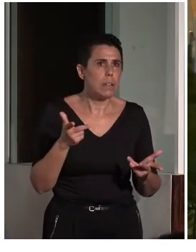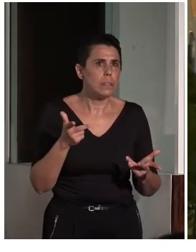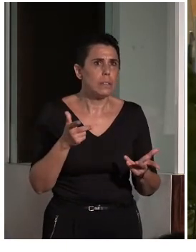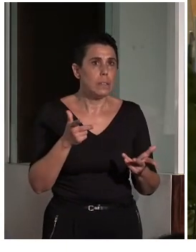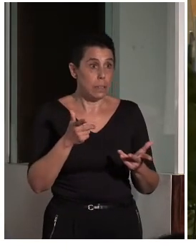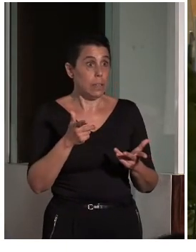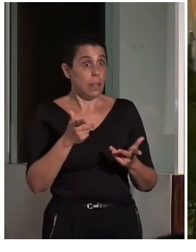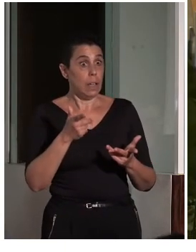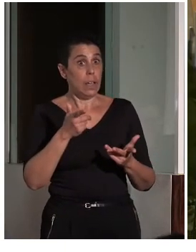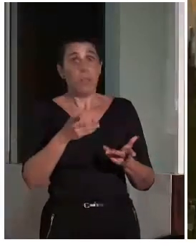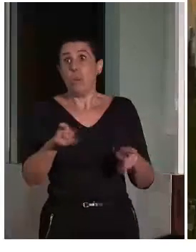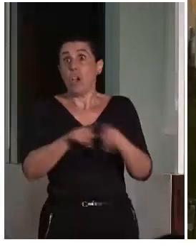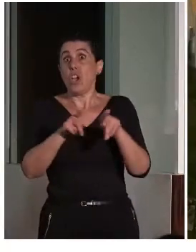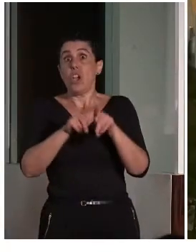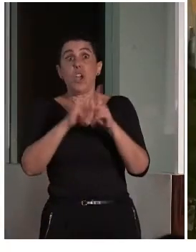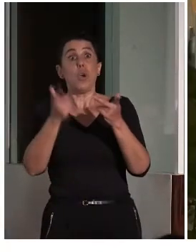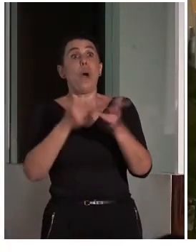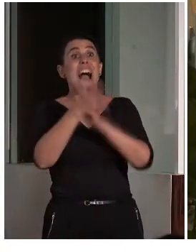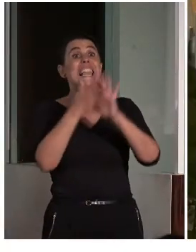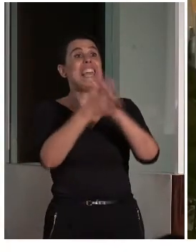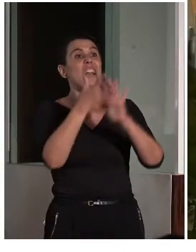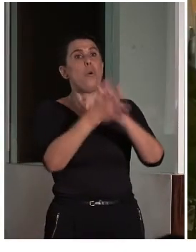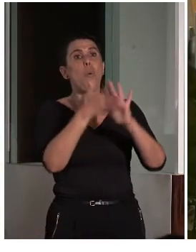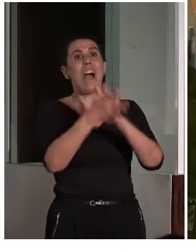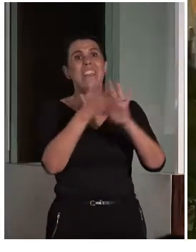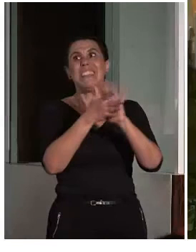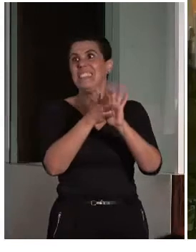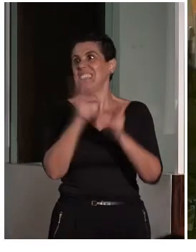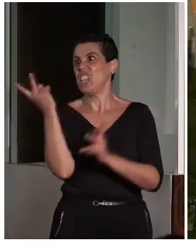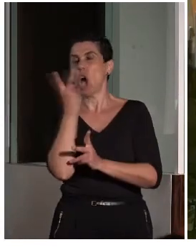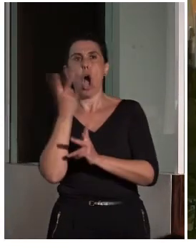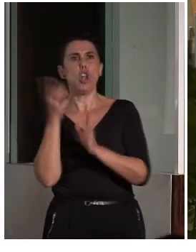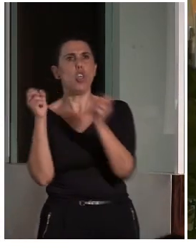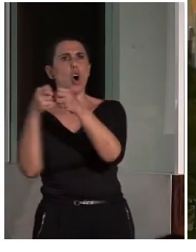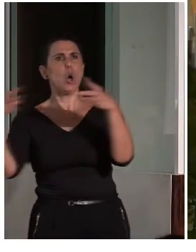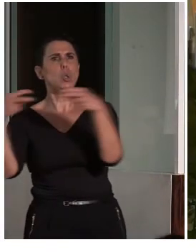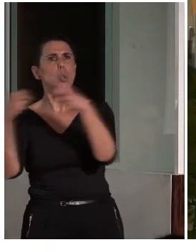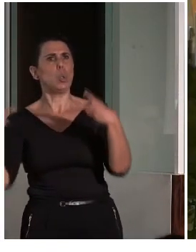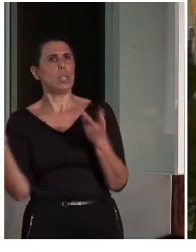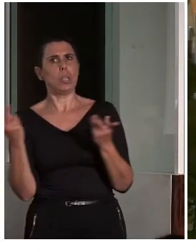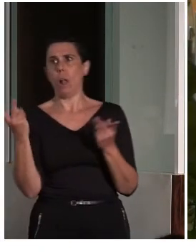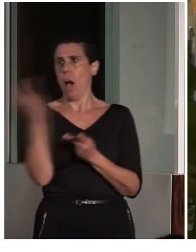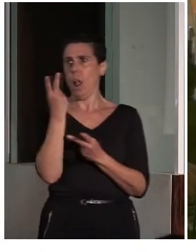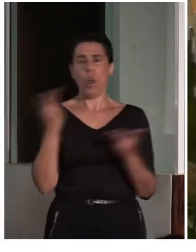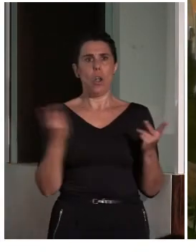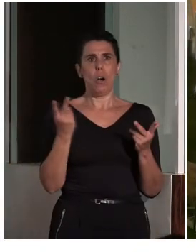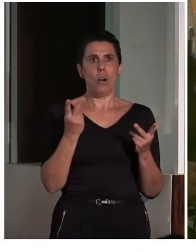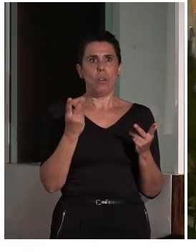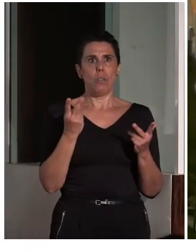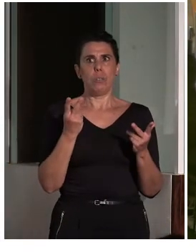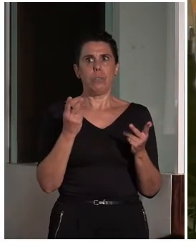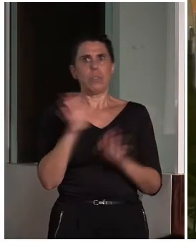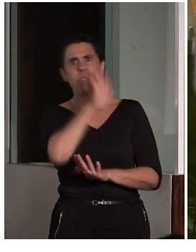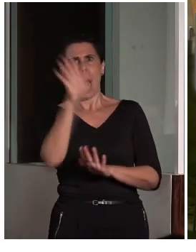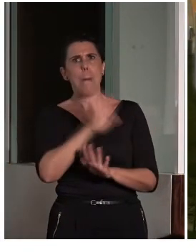se está solapando, como ahora la lengua de signos, con el subtitulado, ¿no? Y muchas veces tenemos la sensación de que hay un exceso de recursos